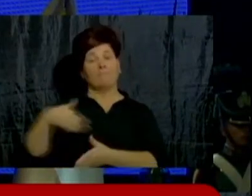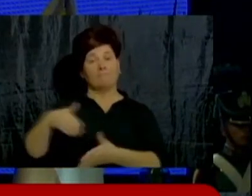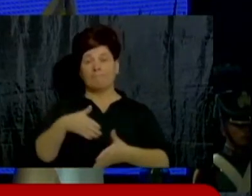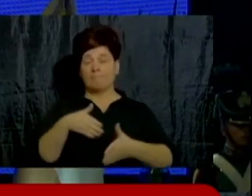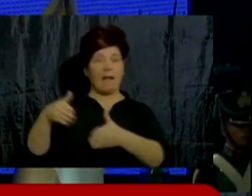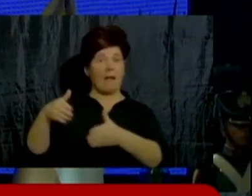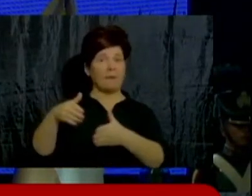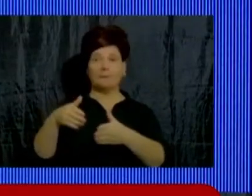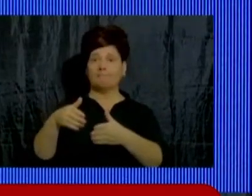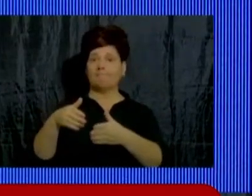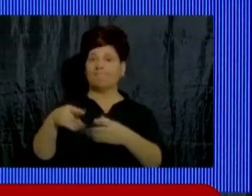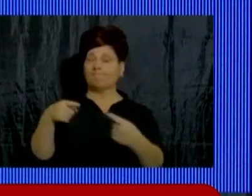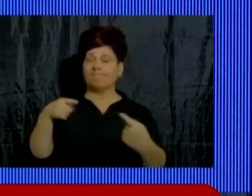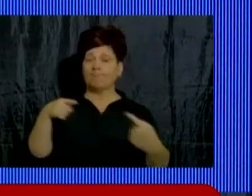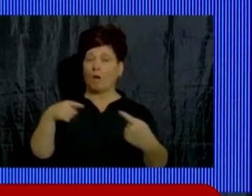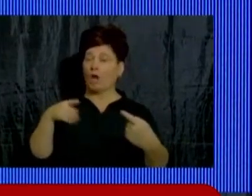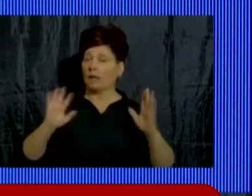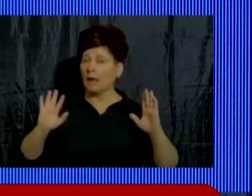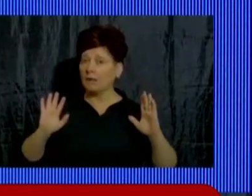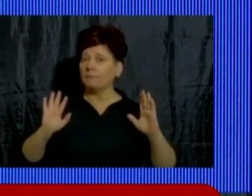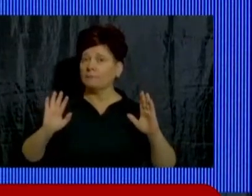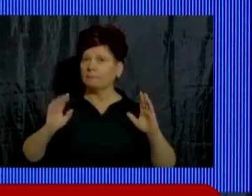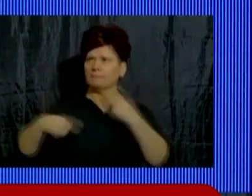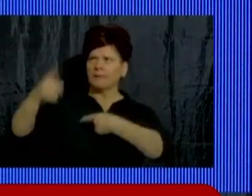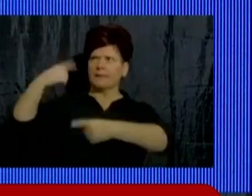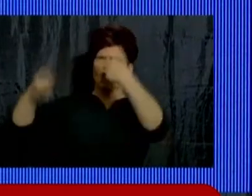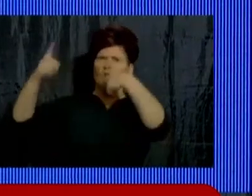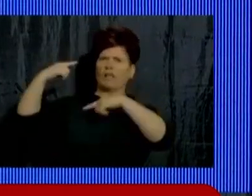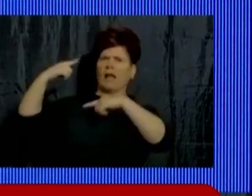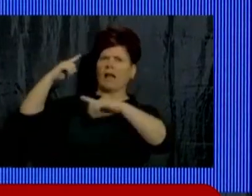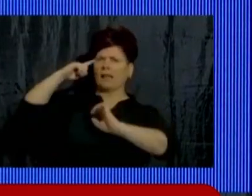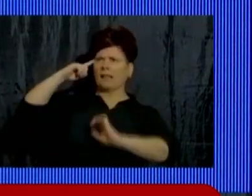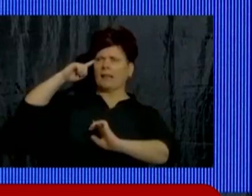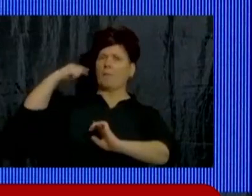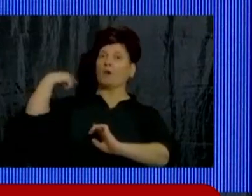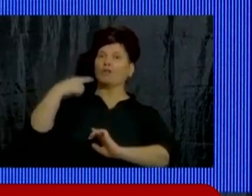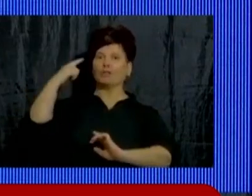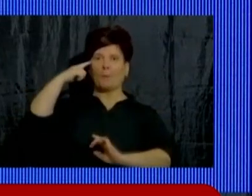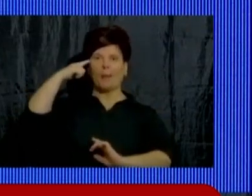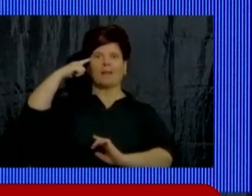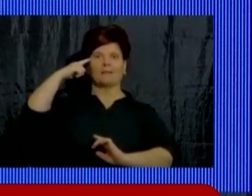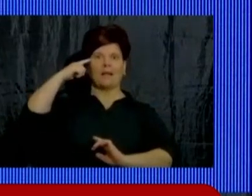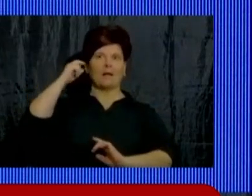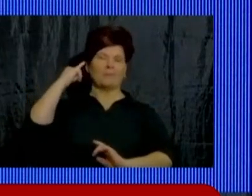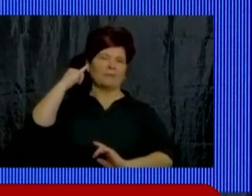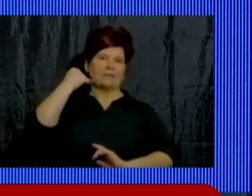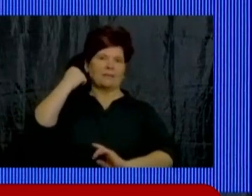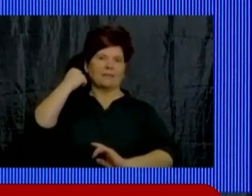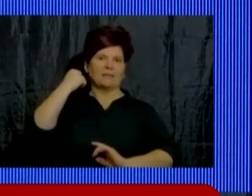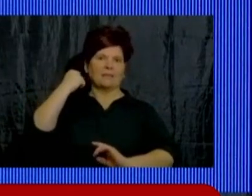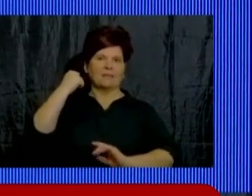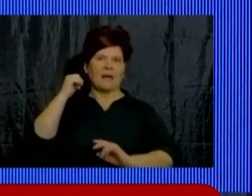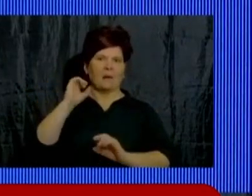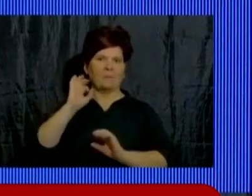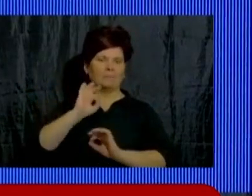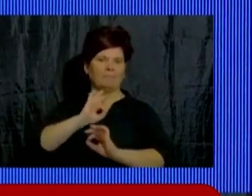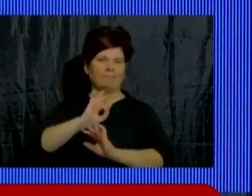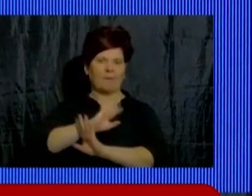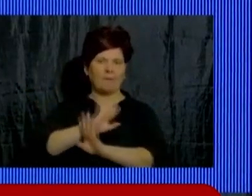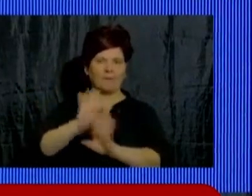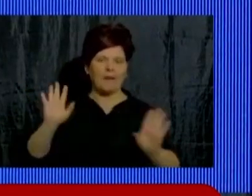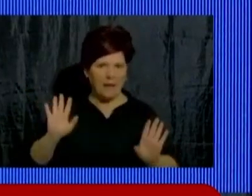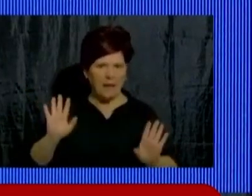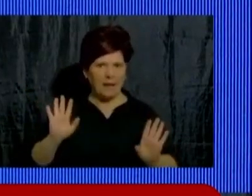el contrario. Nos retrotrae a épocas que creíamos superadas, o por lo menos en camino a hacerlo, a profundizar la